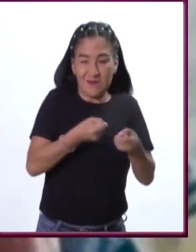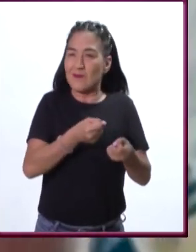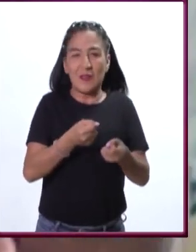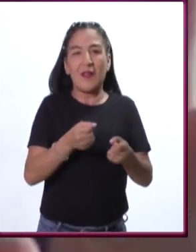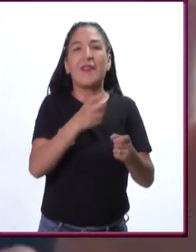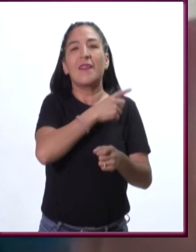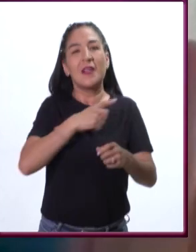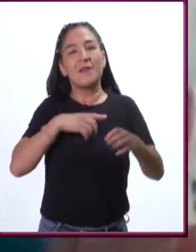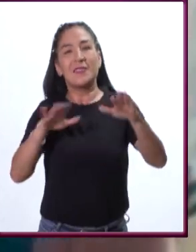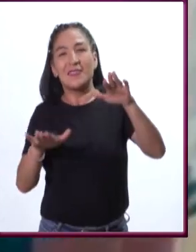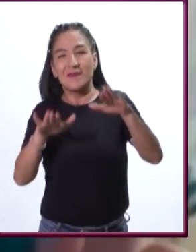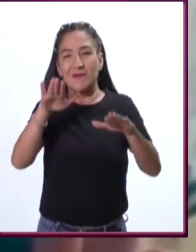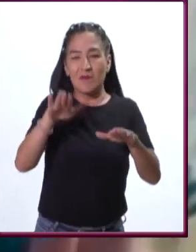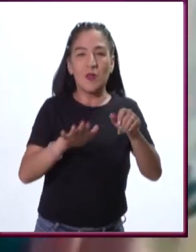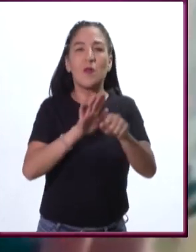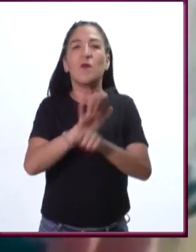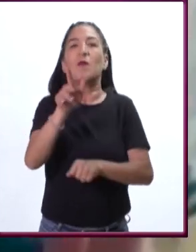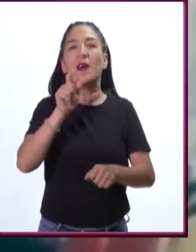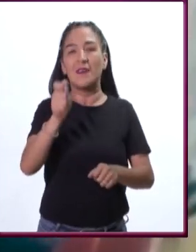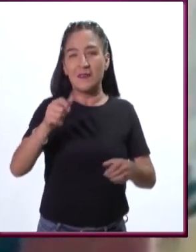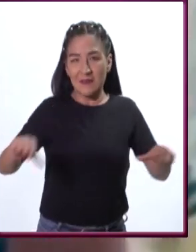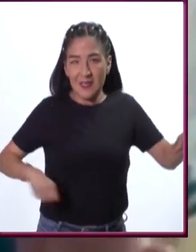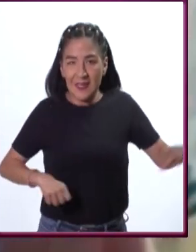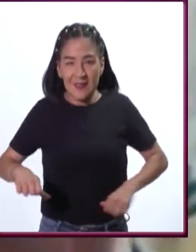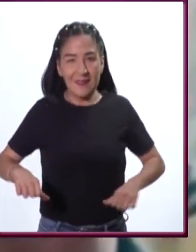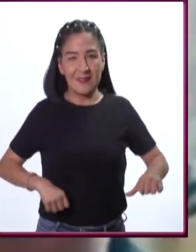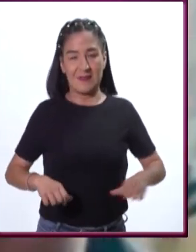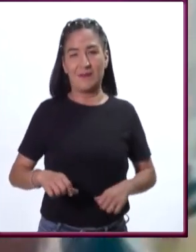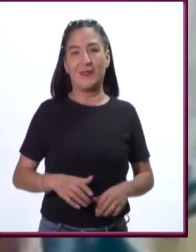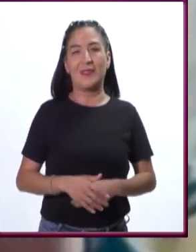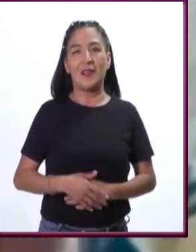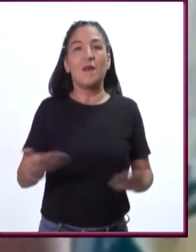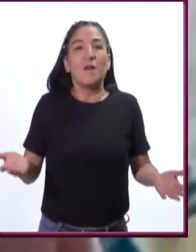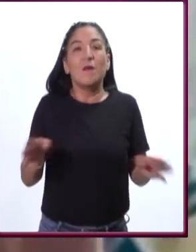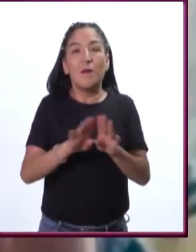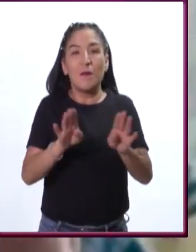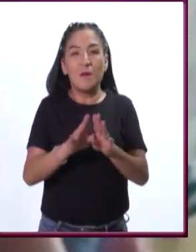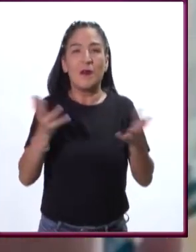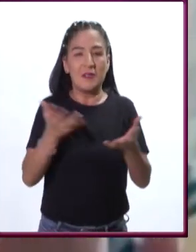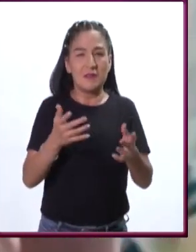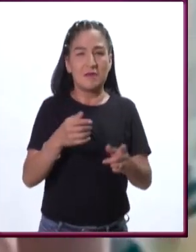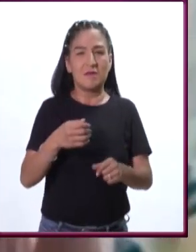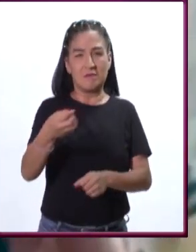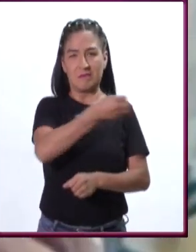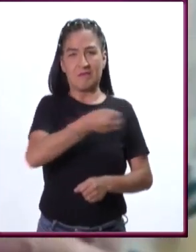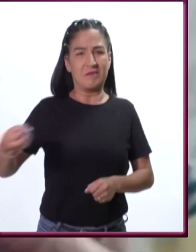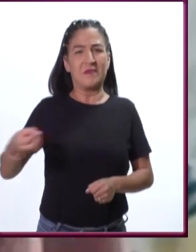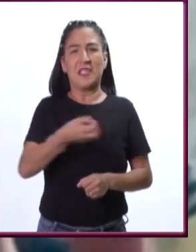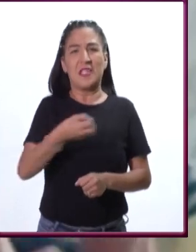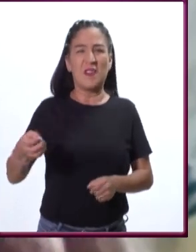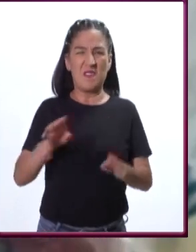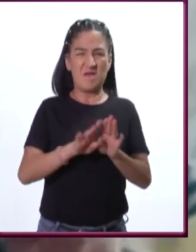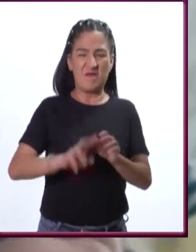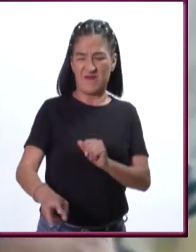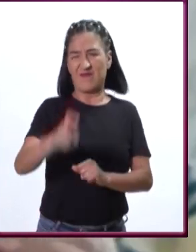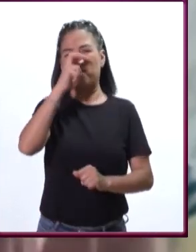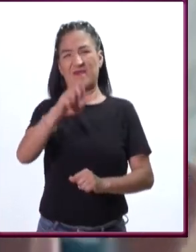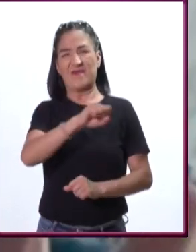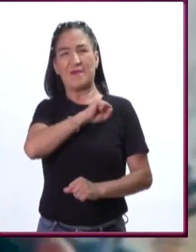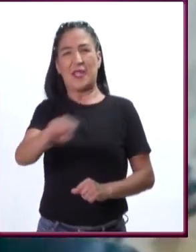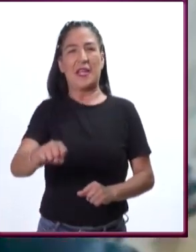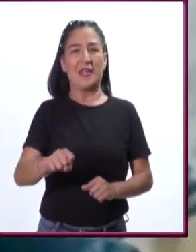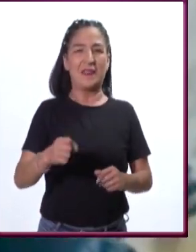que tenemos un cierto margen de acción, que no tenemos por qué ser así los más malos de